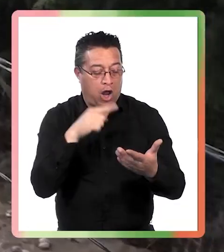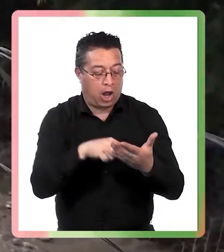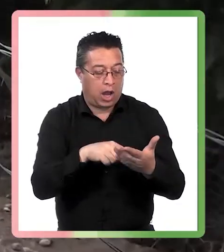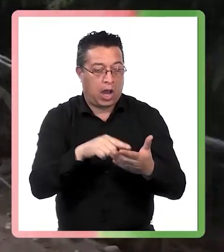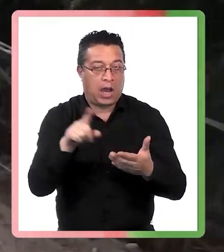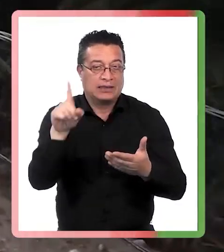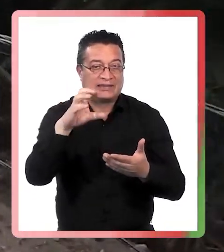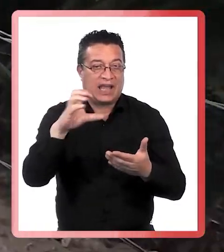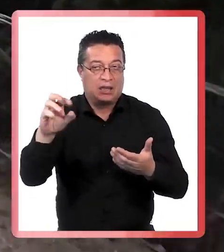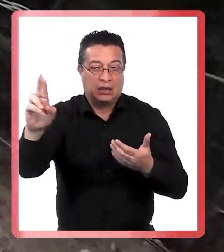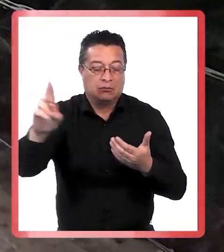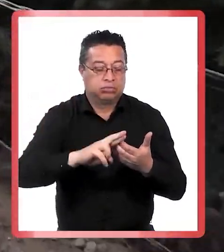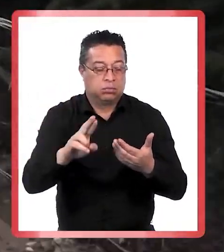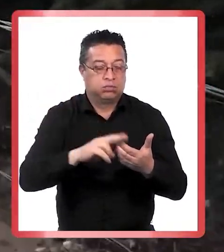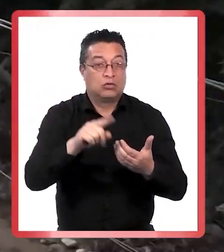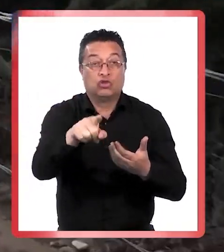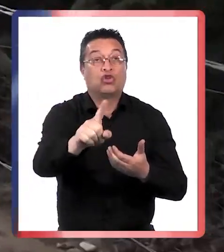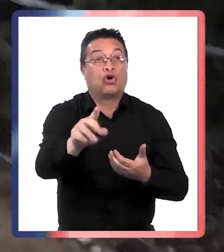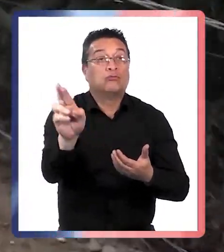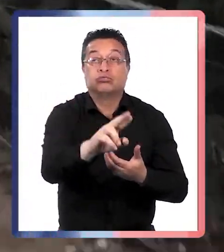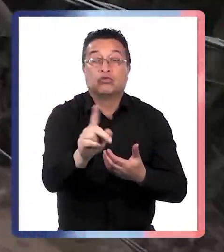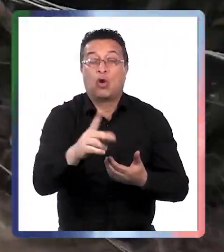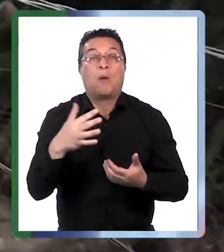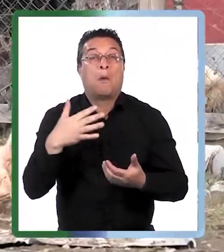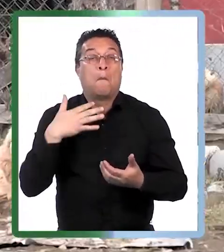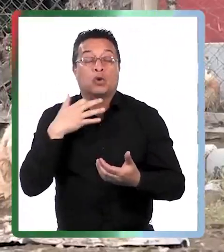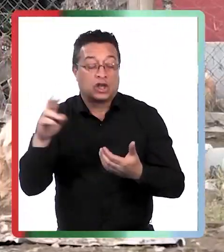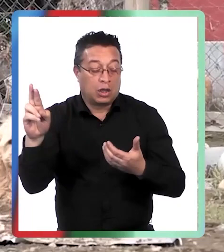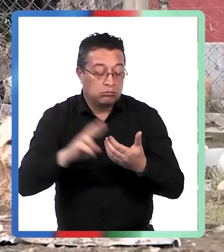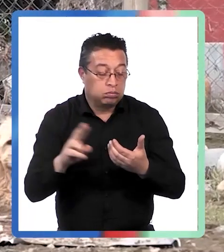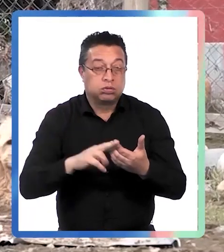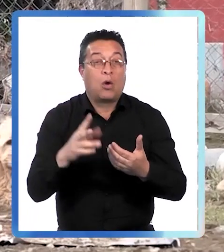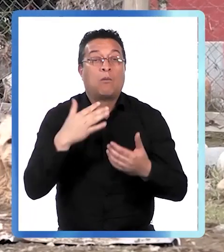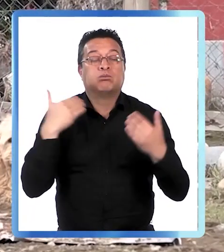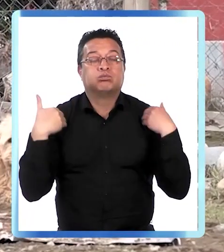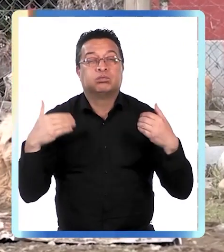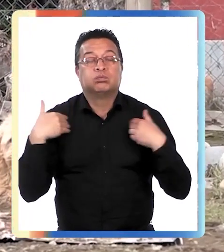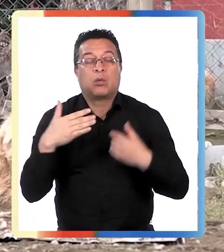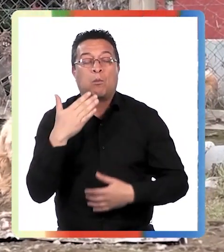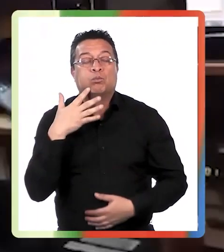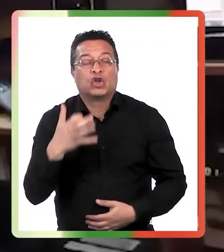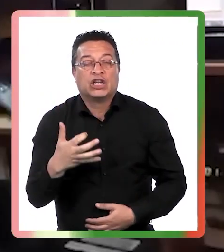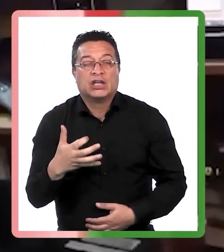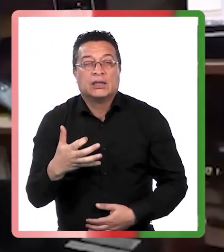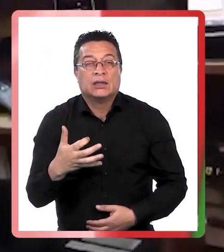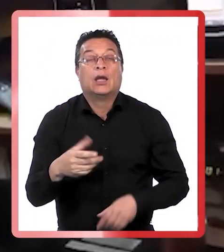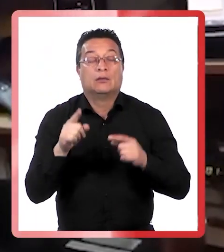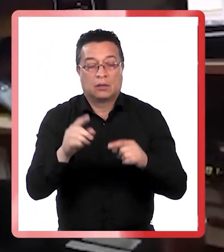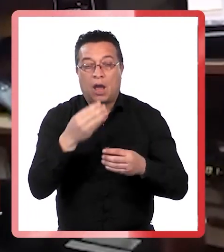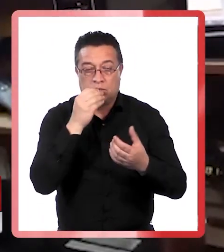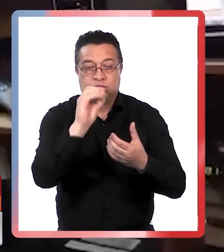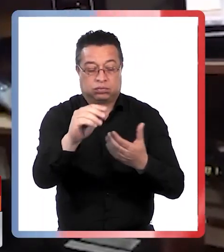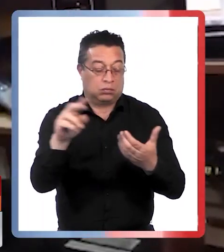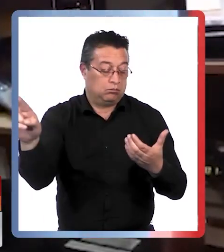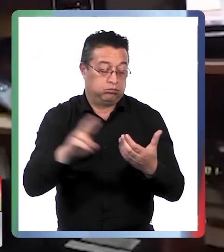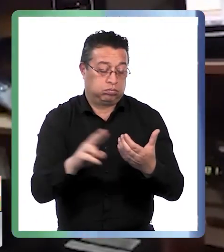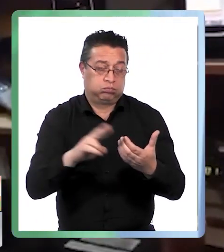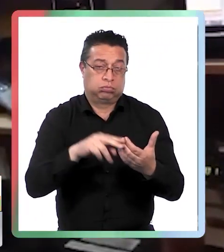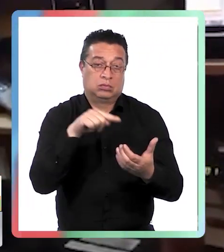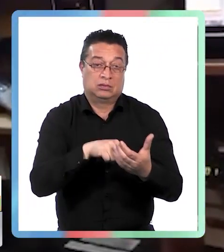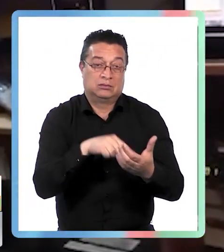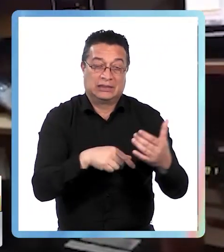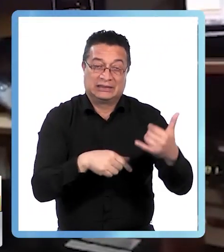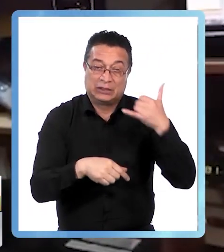con el sistema SAE a quien llega y a quien no llega y por qué se hace este ensayo SAE nos permite alertar a través de un